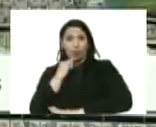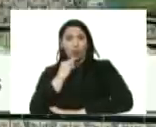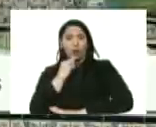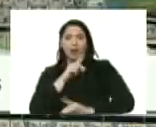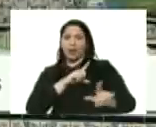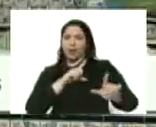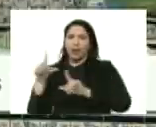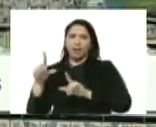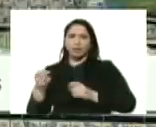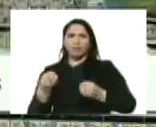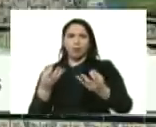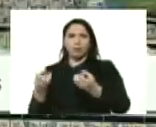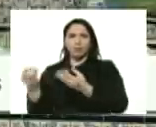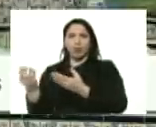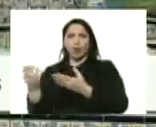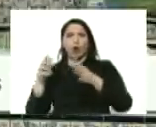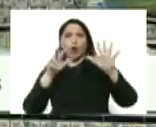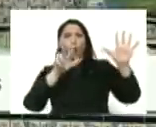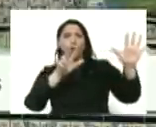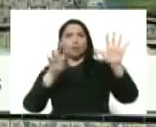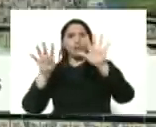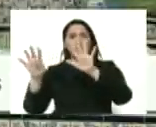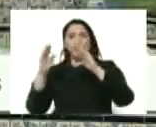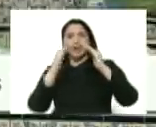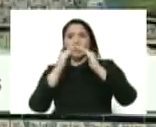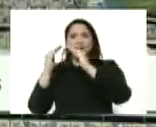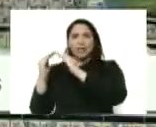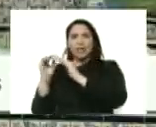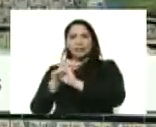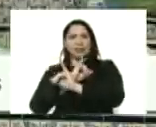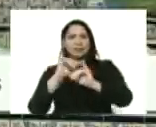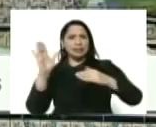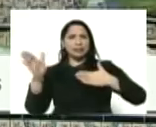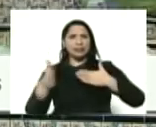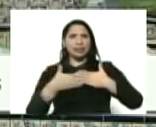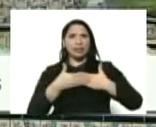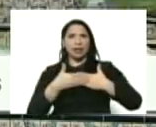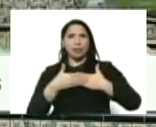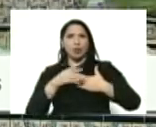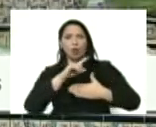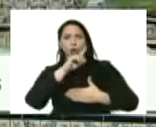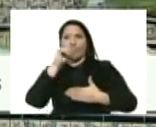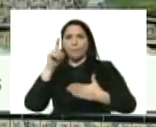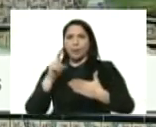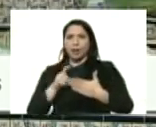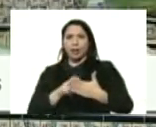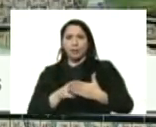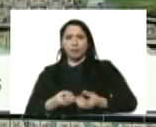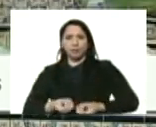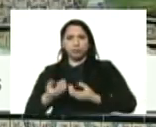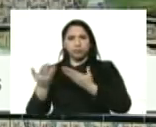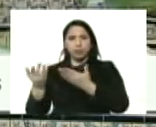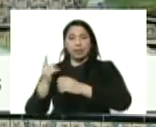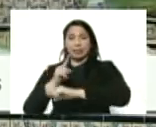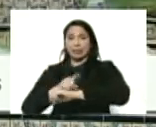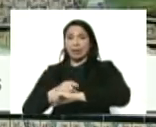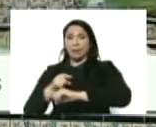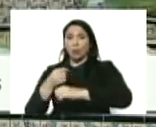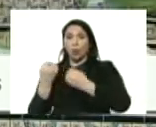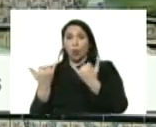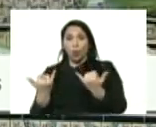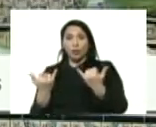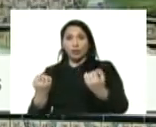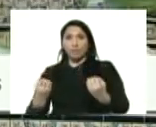listo para entregar 89 viviendas que cerramos completamos y entregamos en tiempo de pandemia.